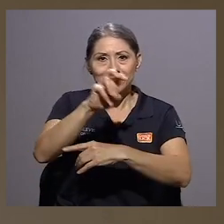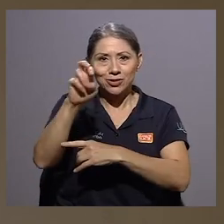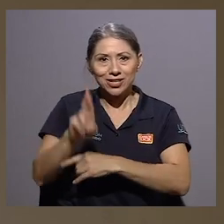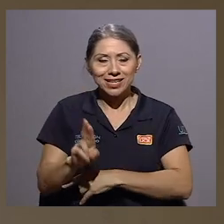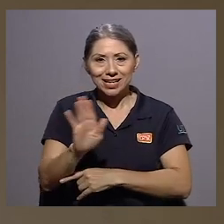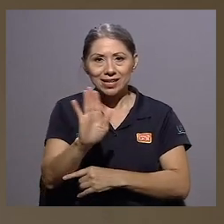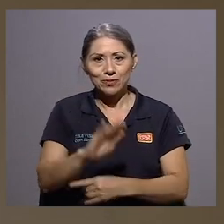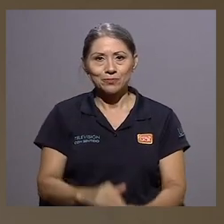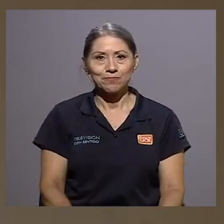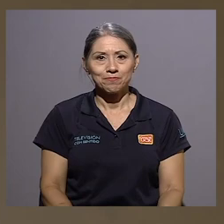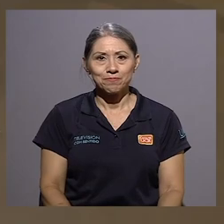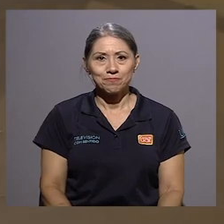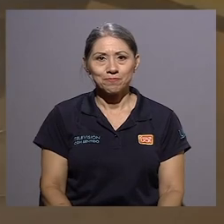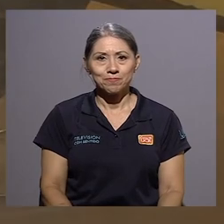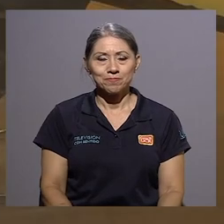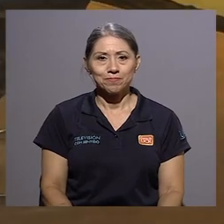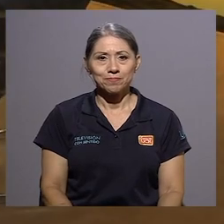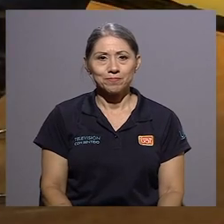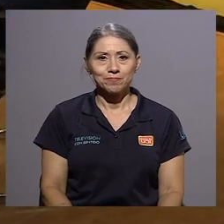de Costa Rica. Hasta luego.